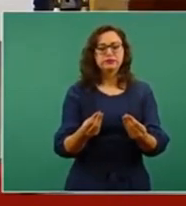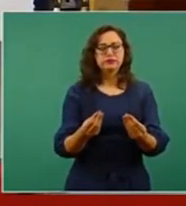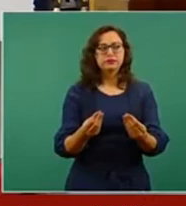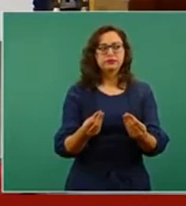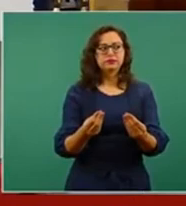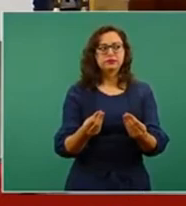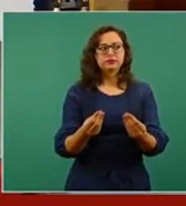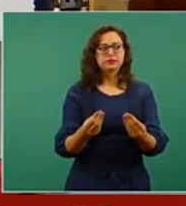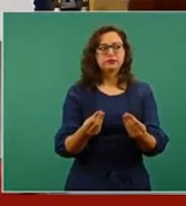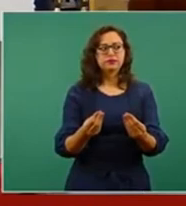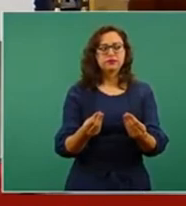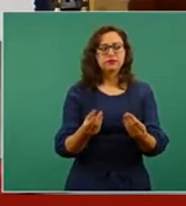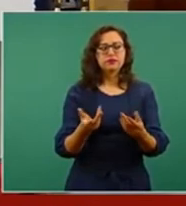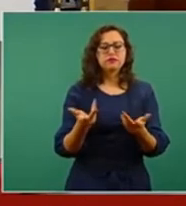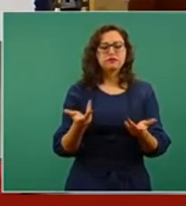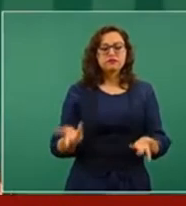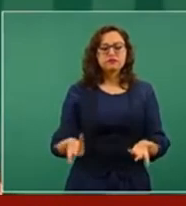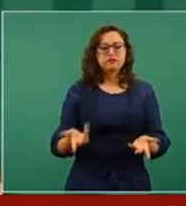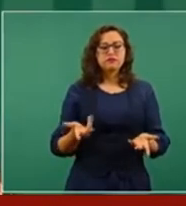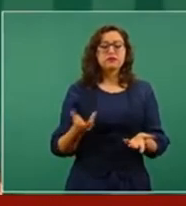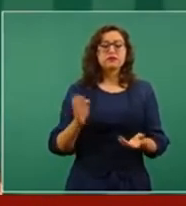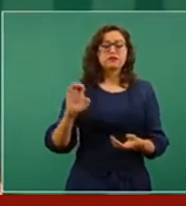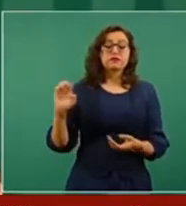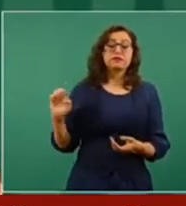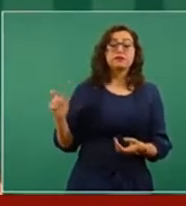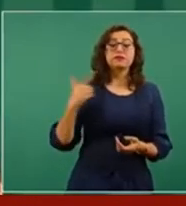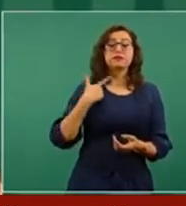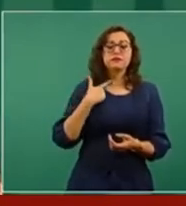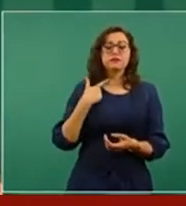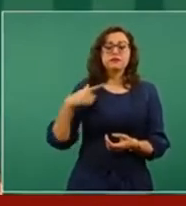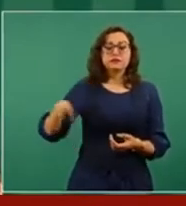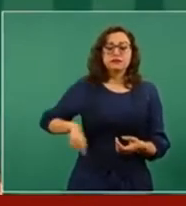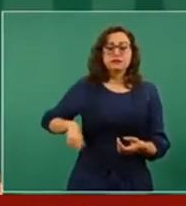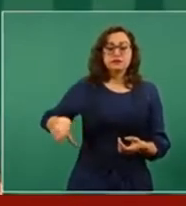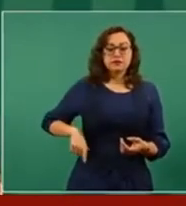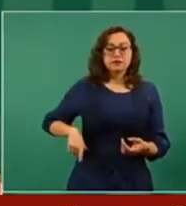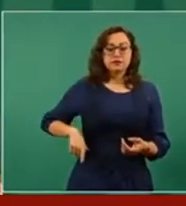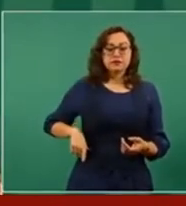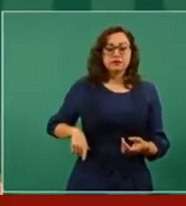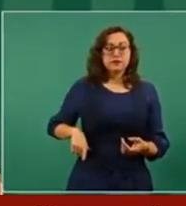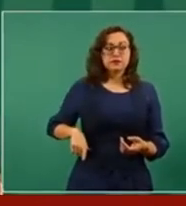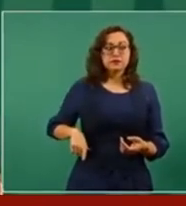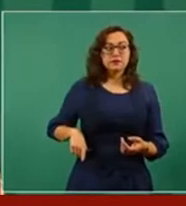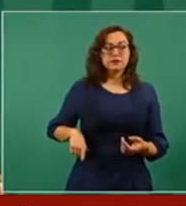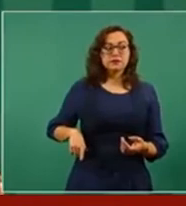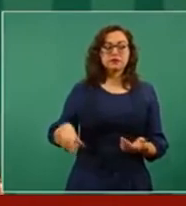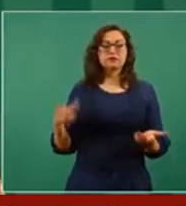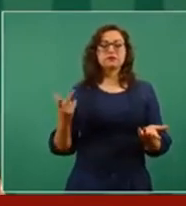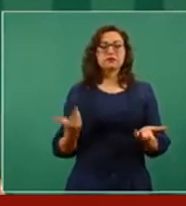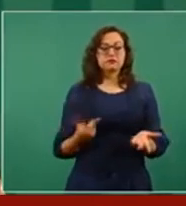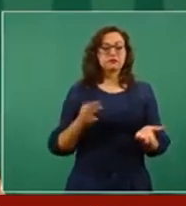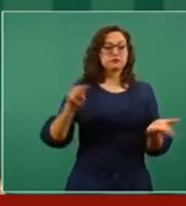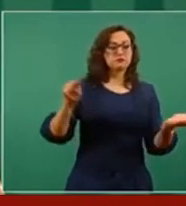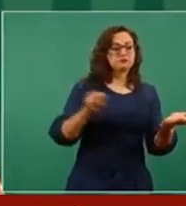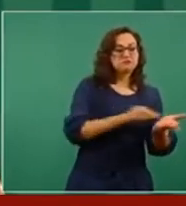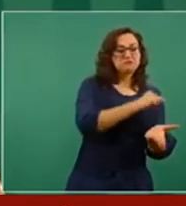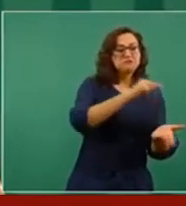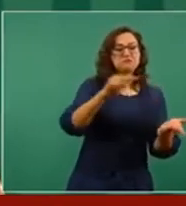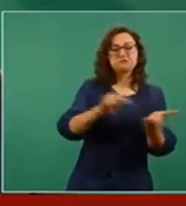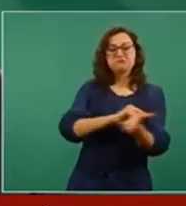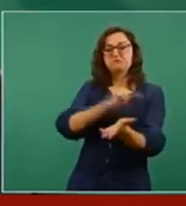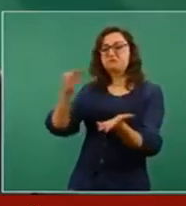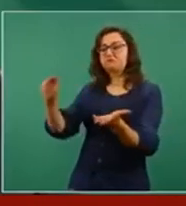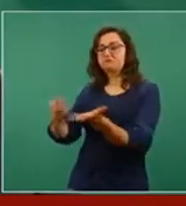firmaron para que particulares nacionales y extranjeros